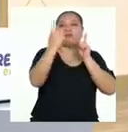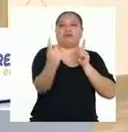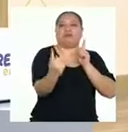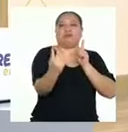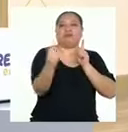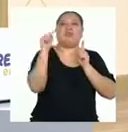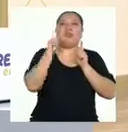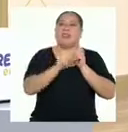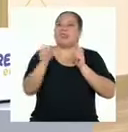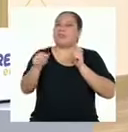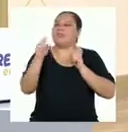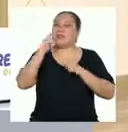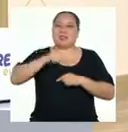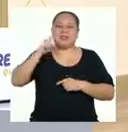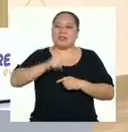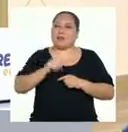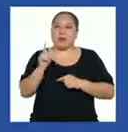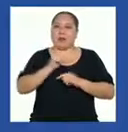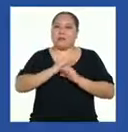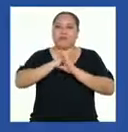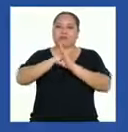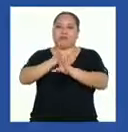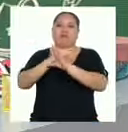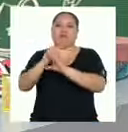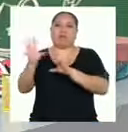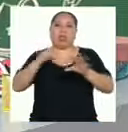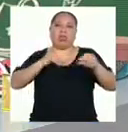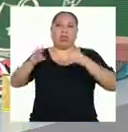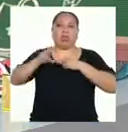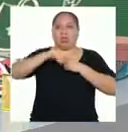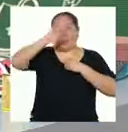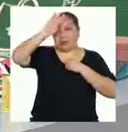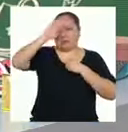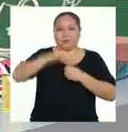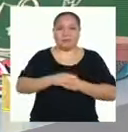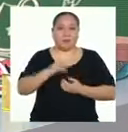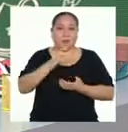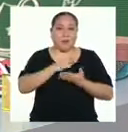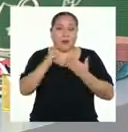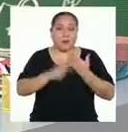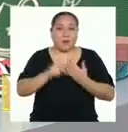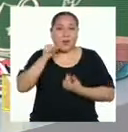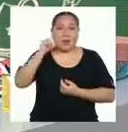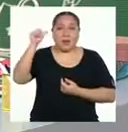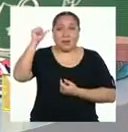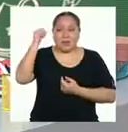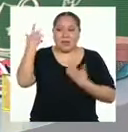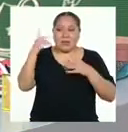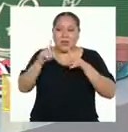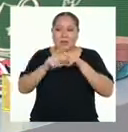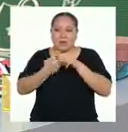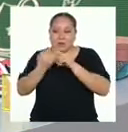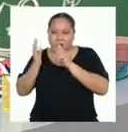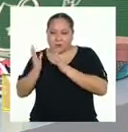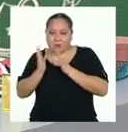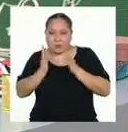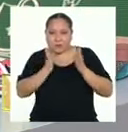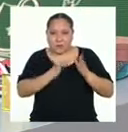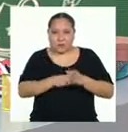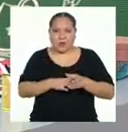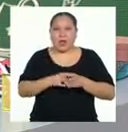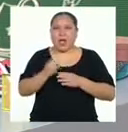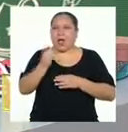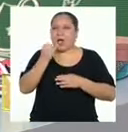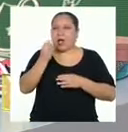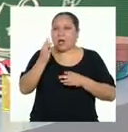para impedir que la tasa de contagios siga aumentando. En nuestro programa de ayer ya empezamos a elaborar nuestro pequeño aporte para